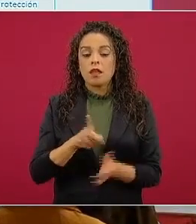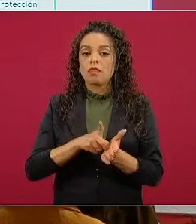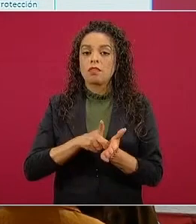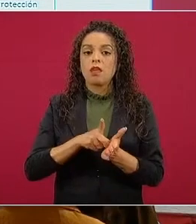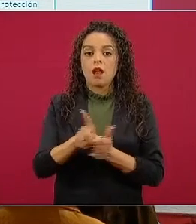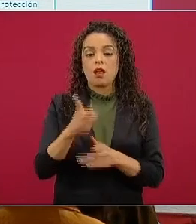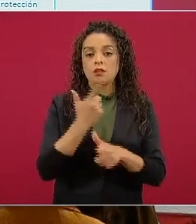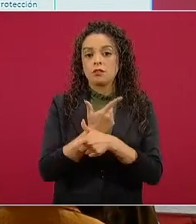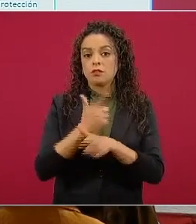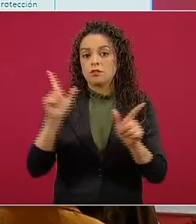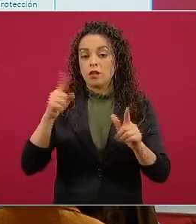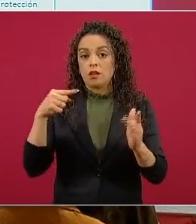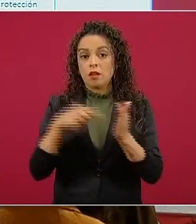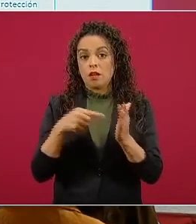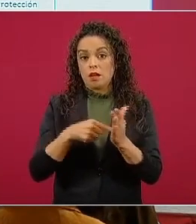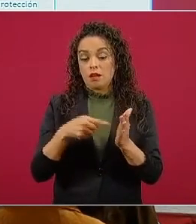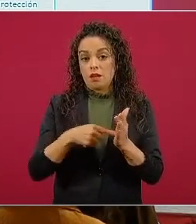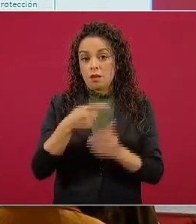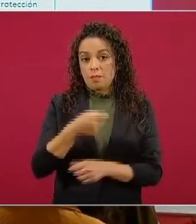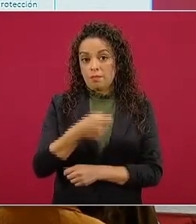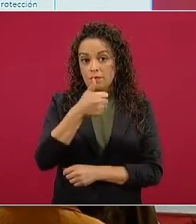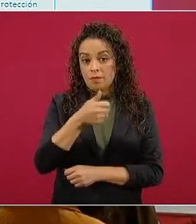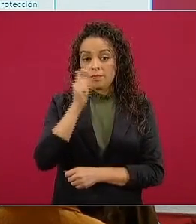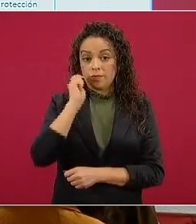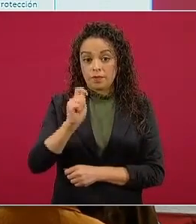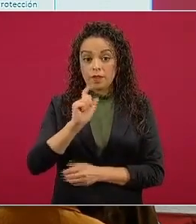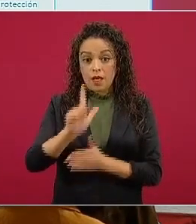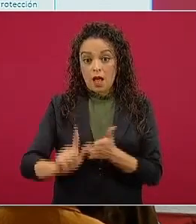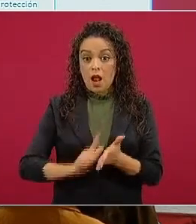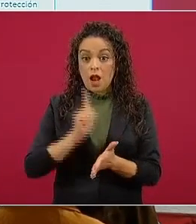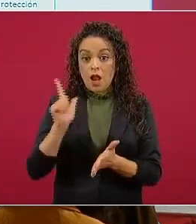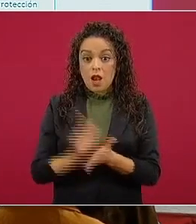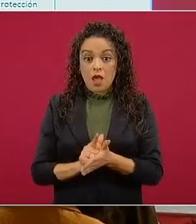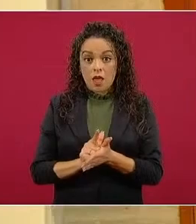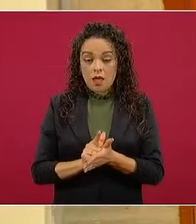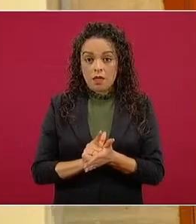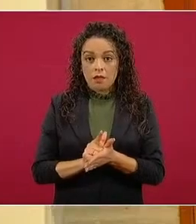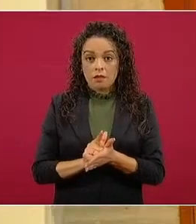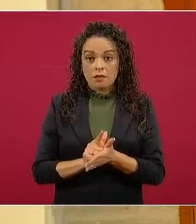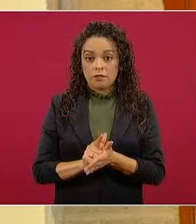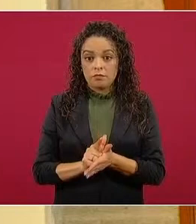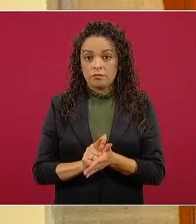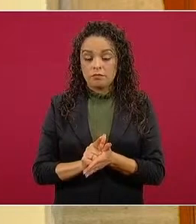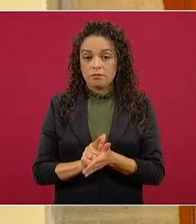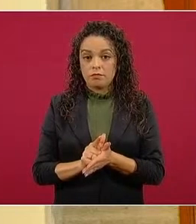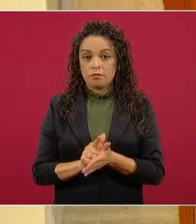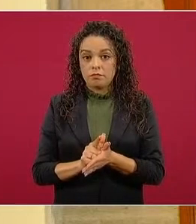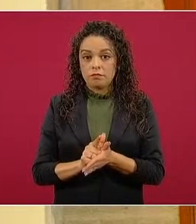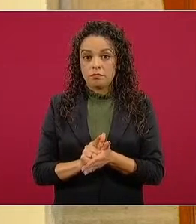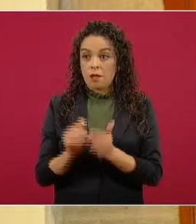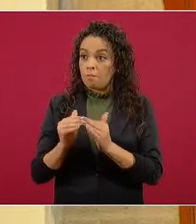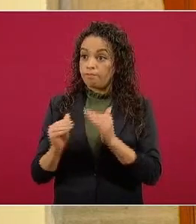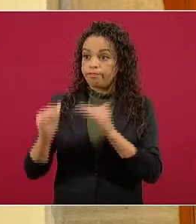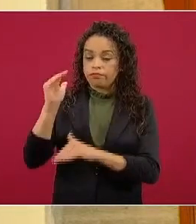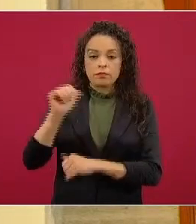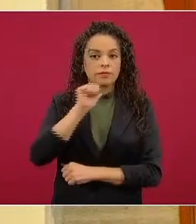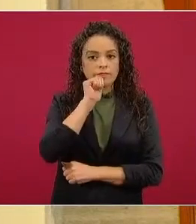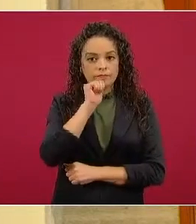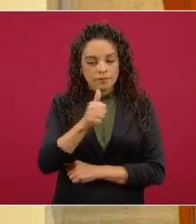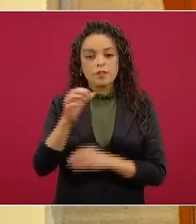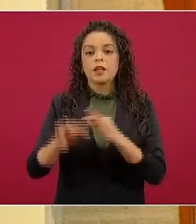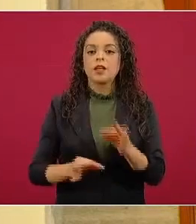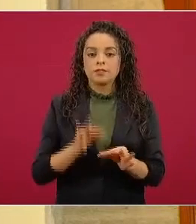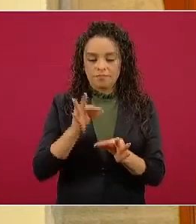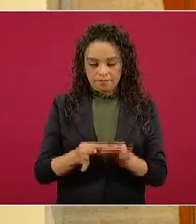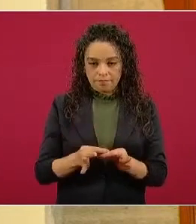liberal según el cual al margen de la ley nada y por encima de la ley nadie cumplido mantendremos relaciones